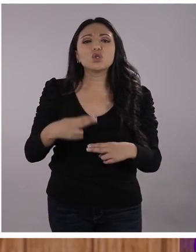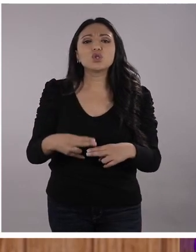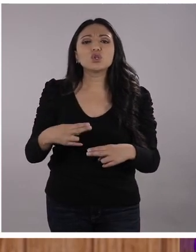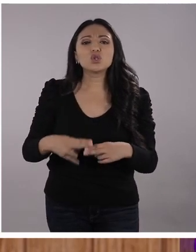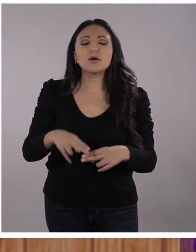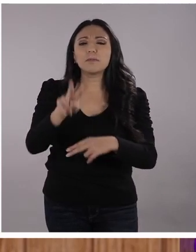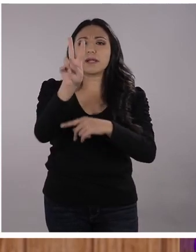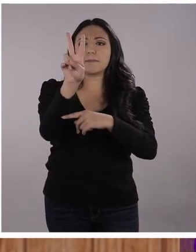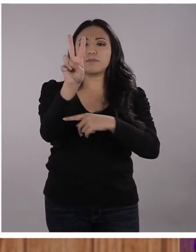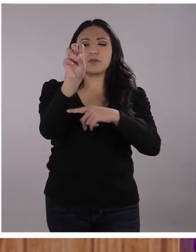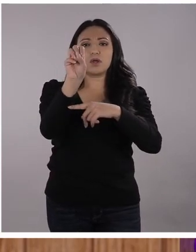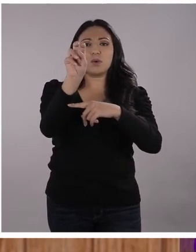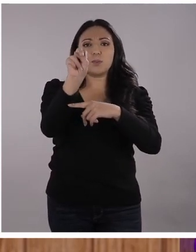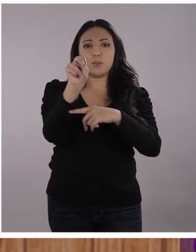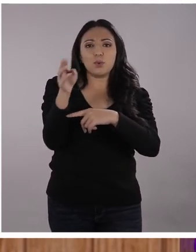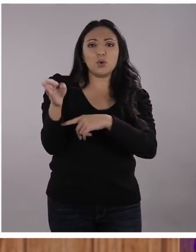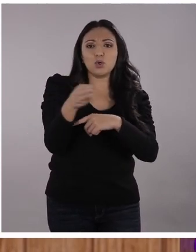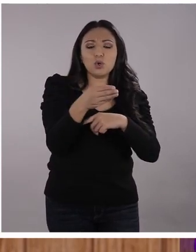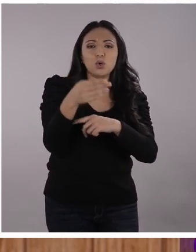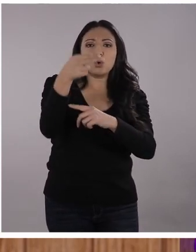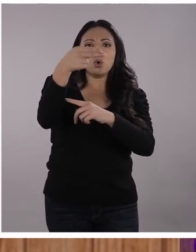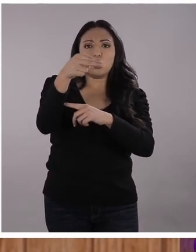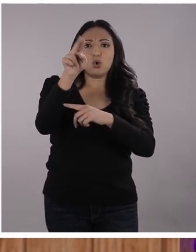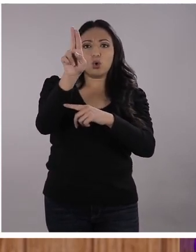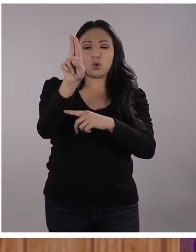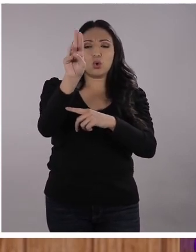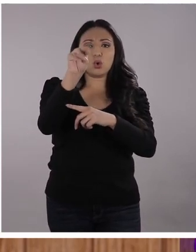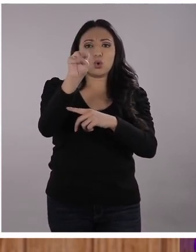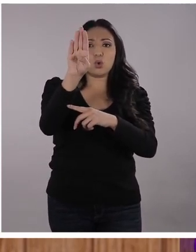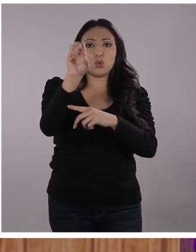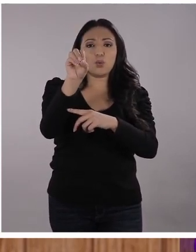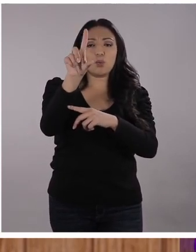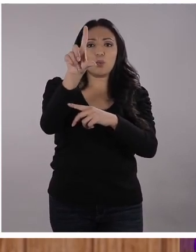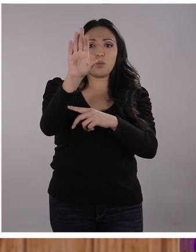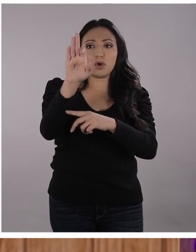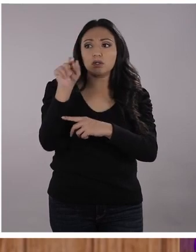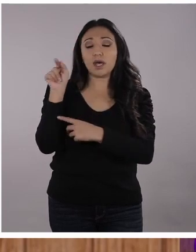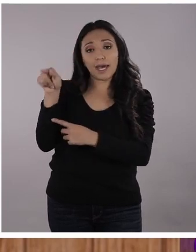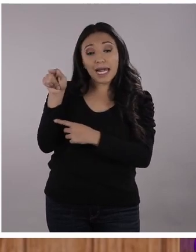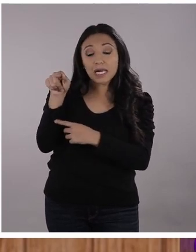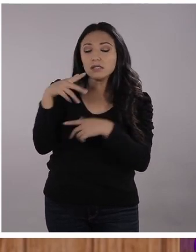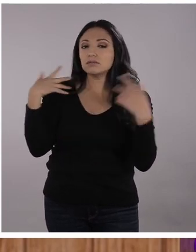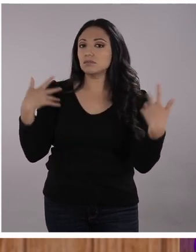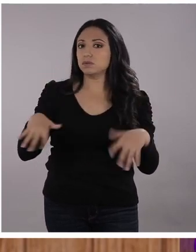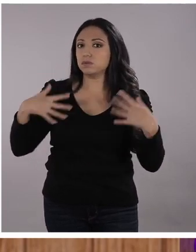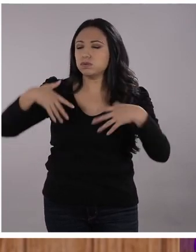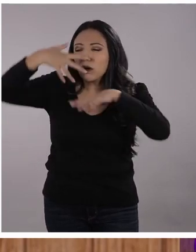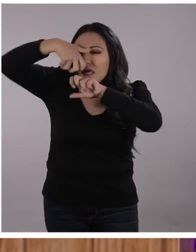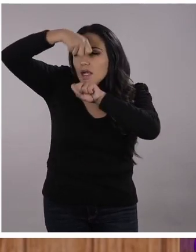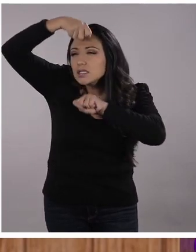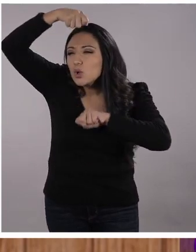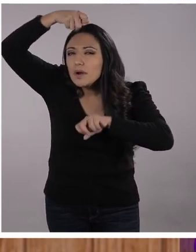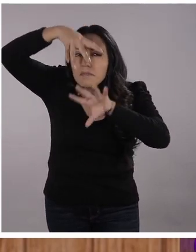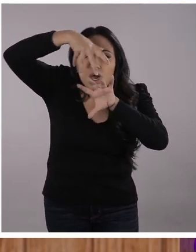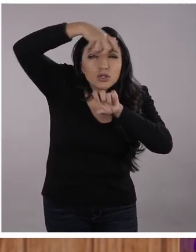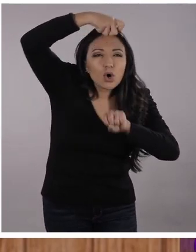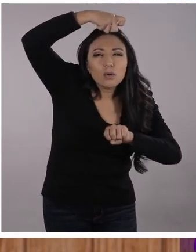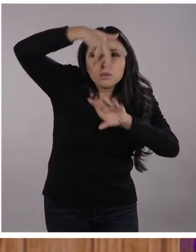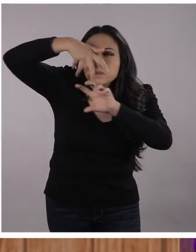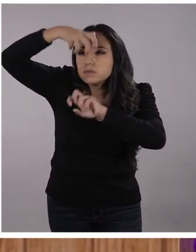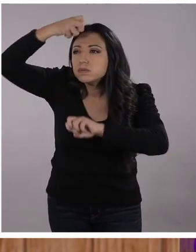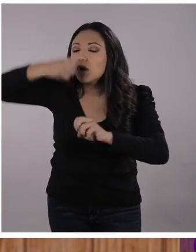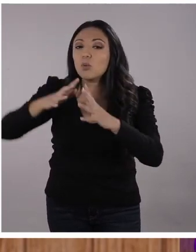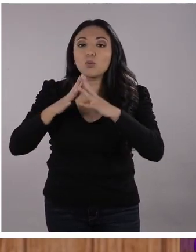Alexander von Humboldt. Él hizo muchos viajes e hizo unos descubrimientos maravillosos, por eso una